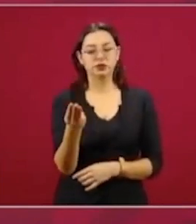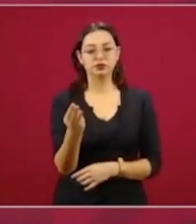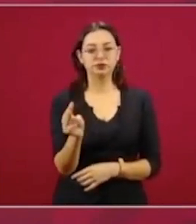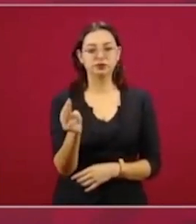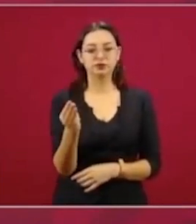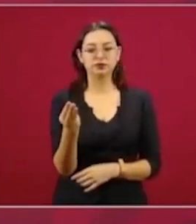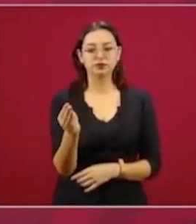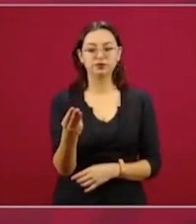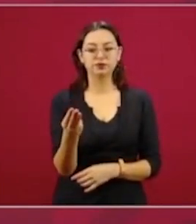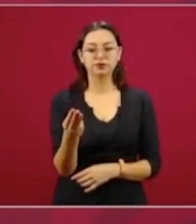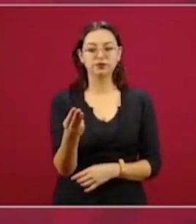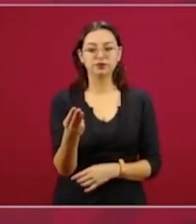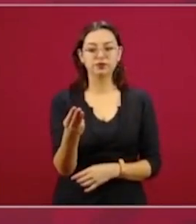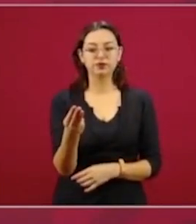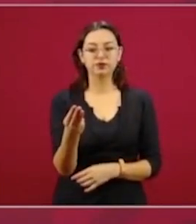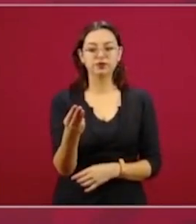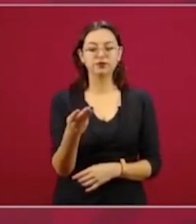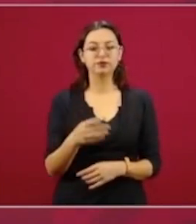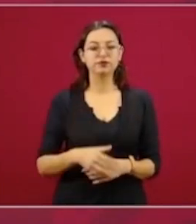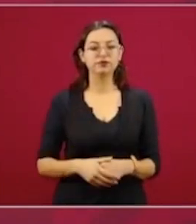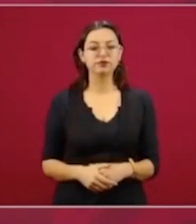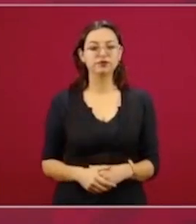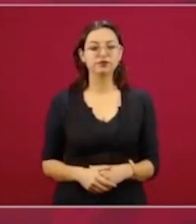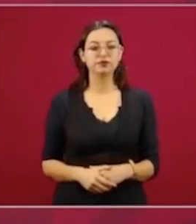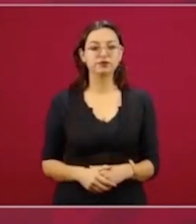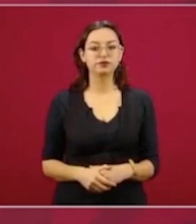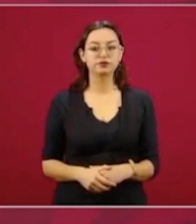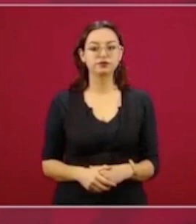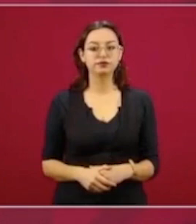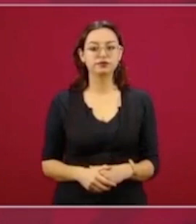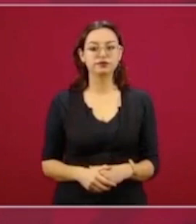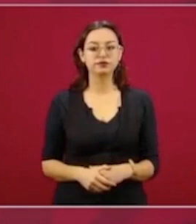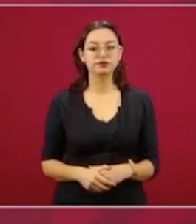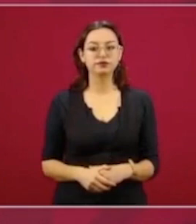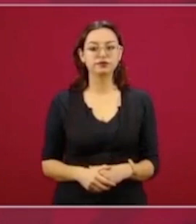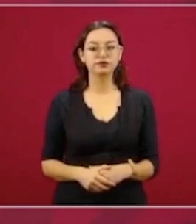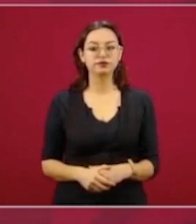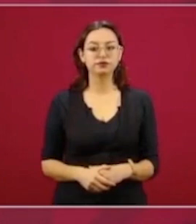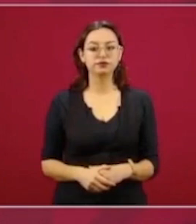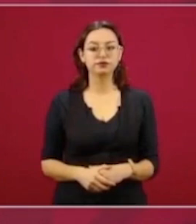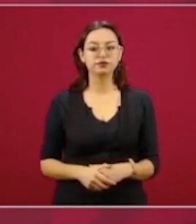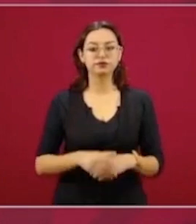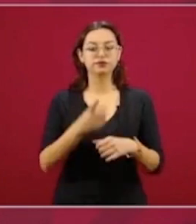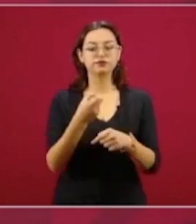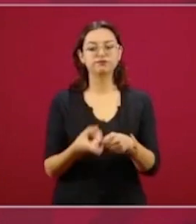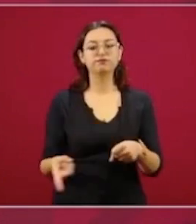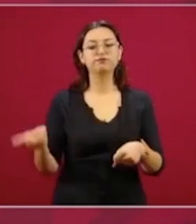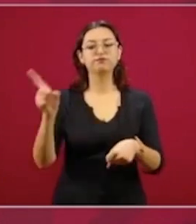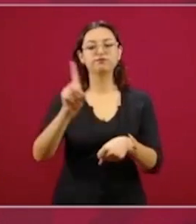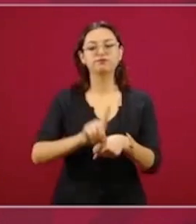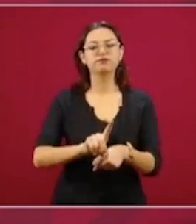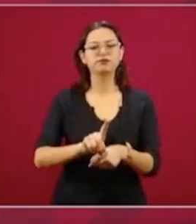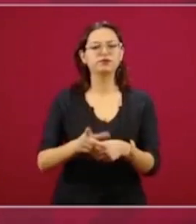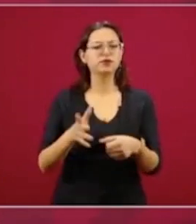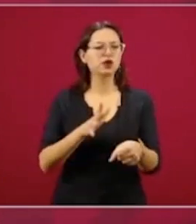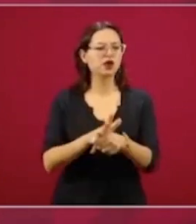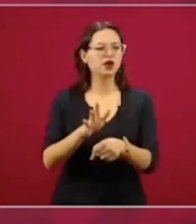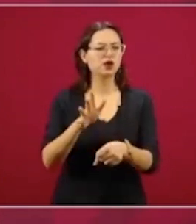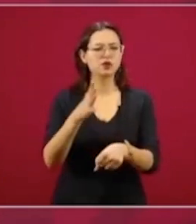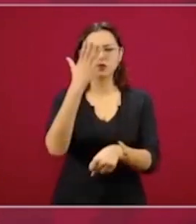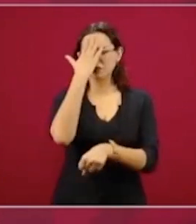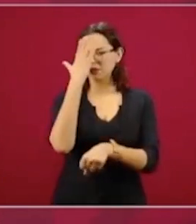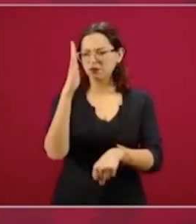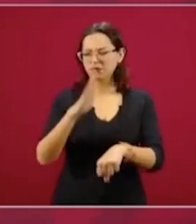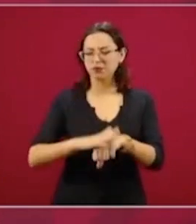es el día en que se conmemora el triunfo